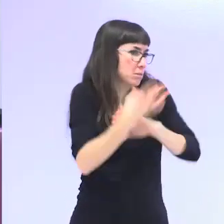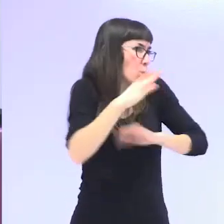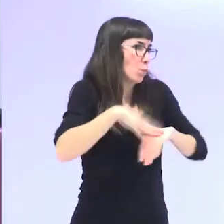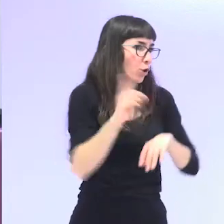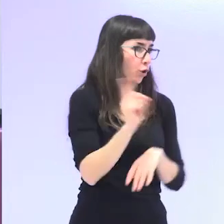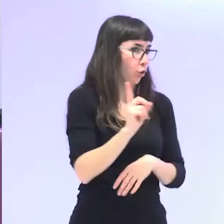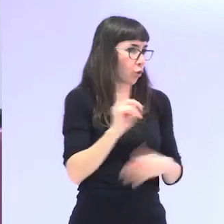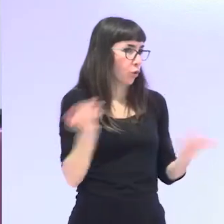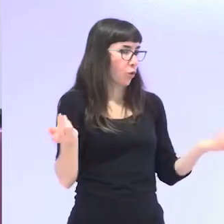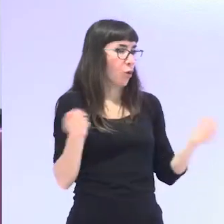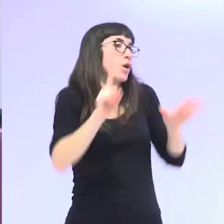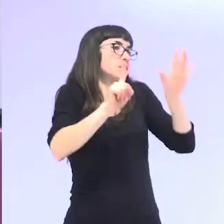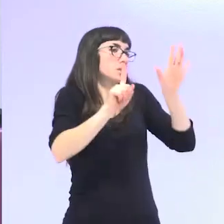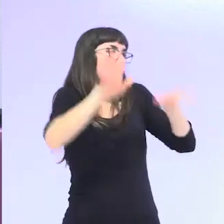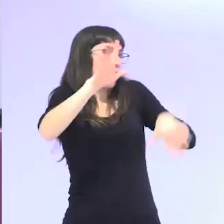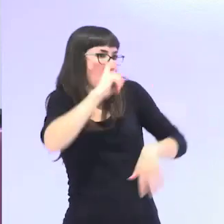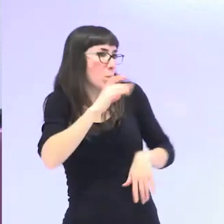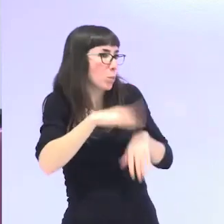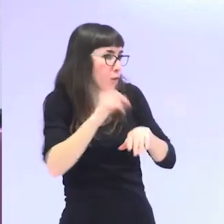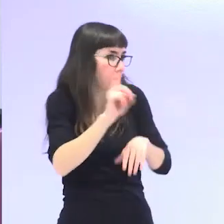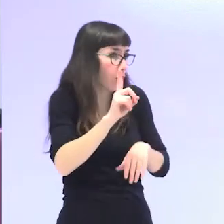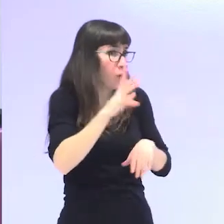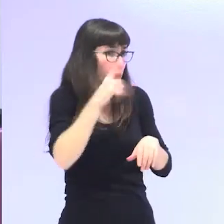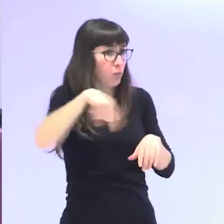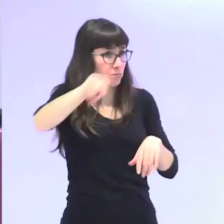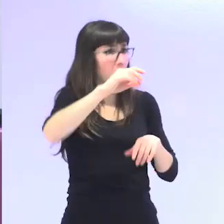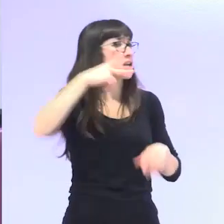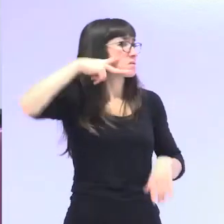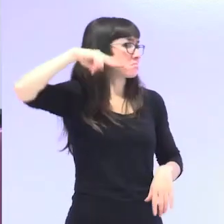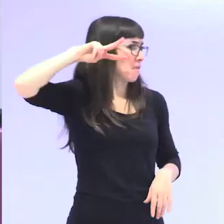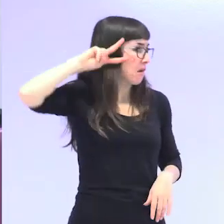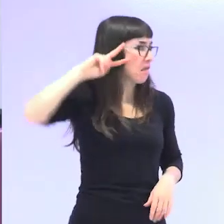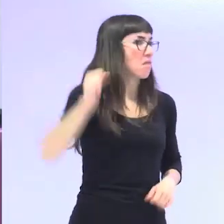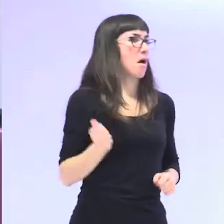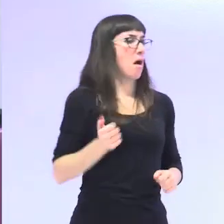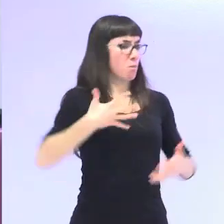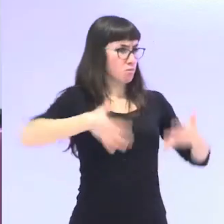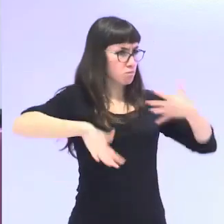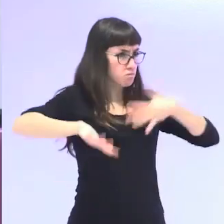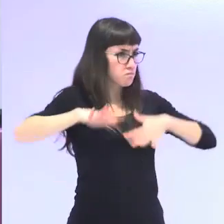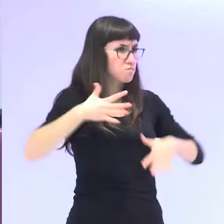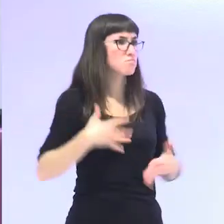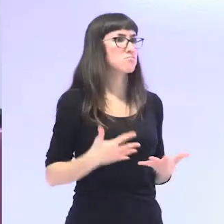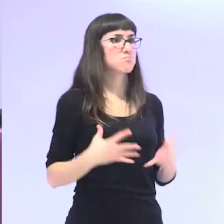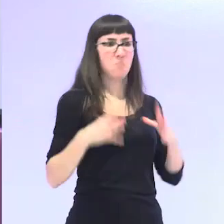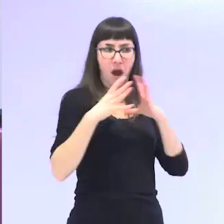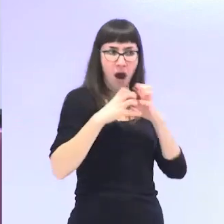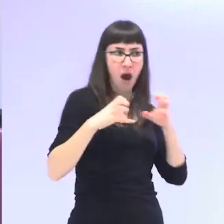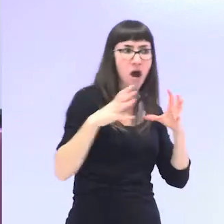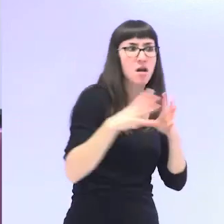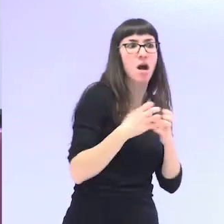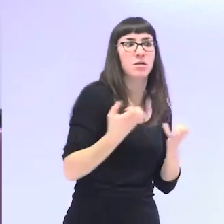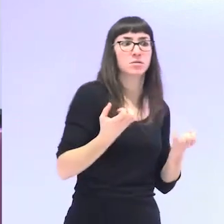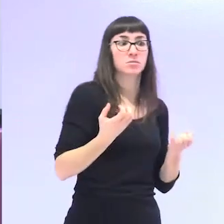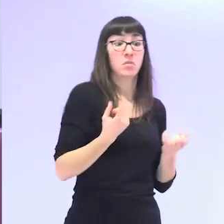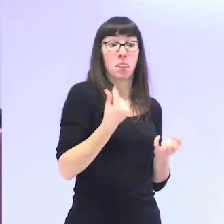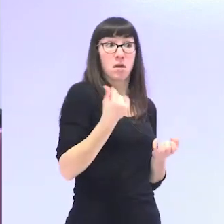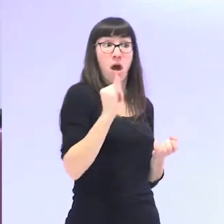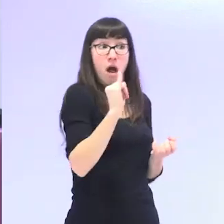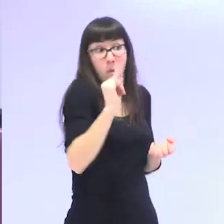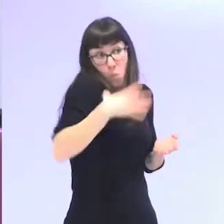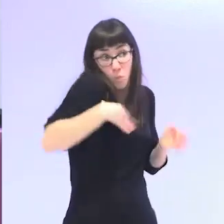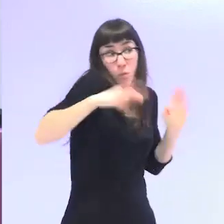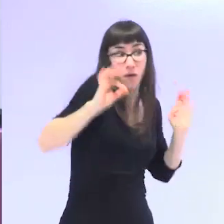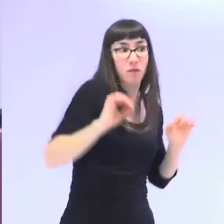65 tienen experiencia conocimiento ganas pueden tener recursos buena